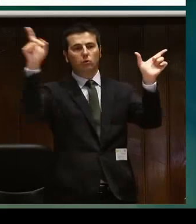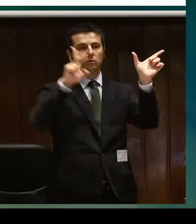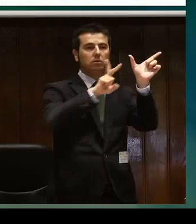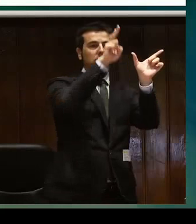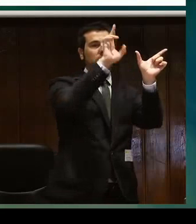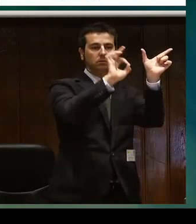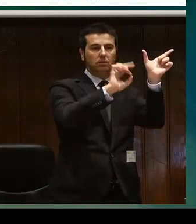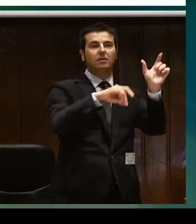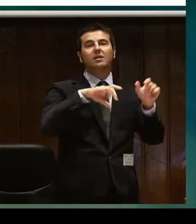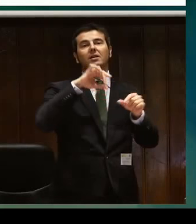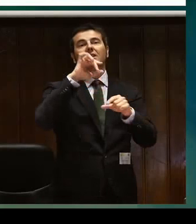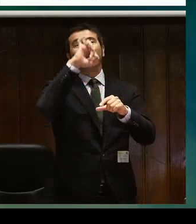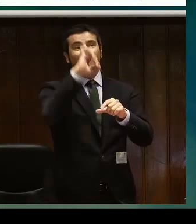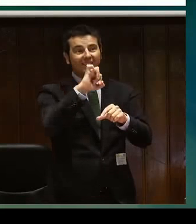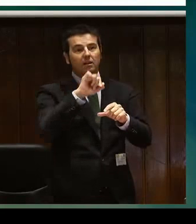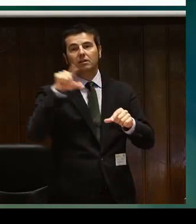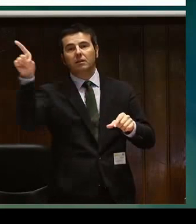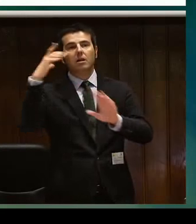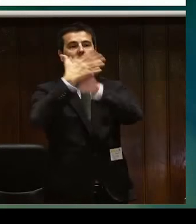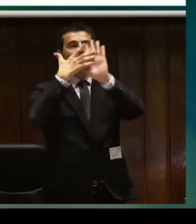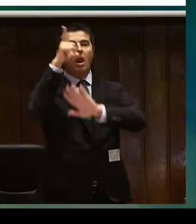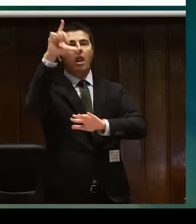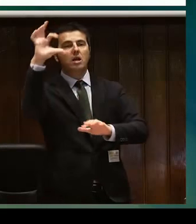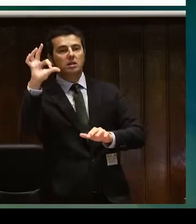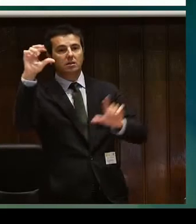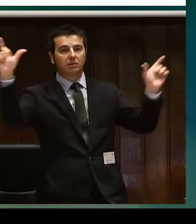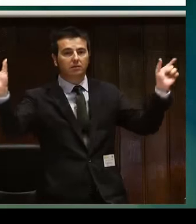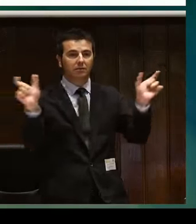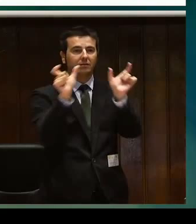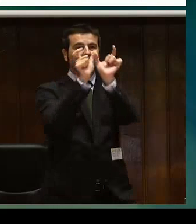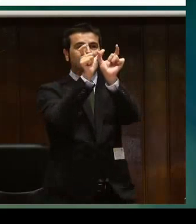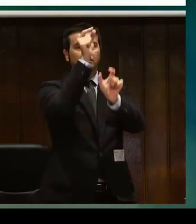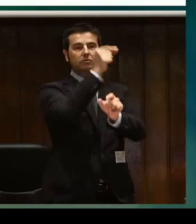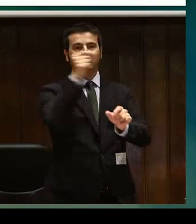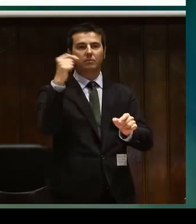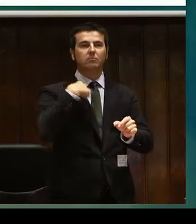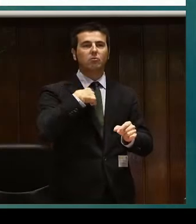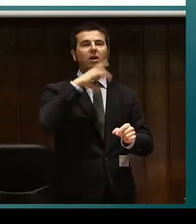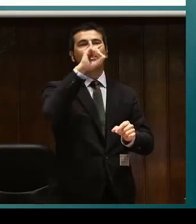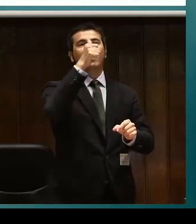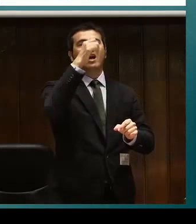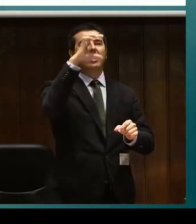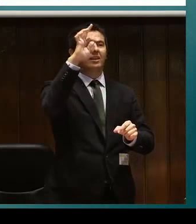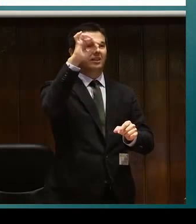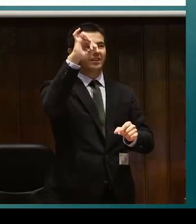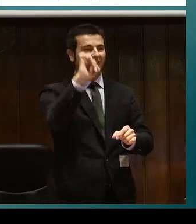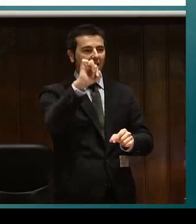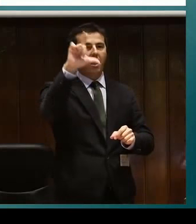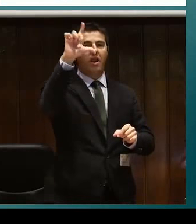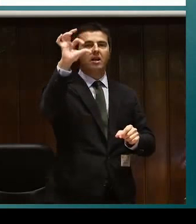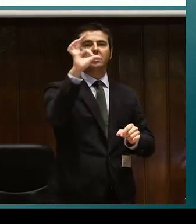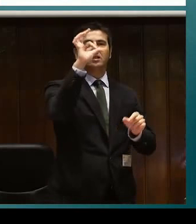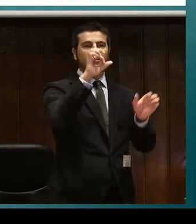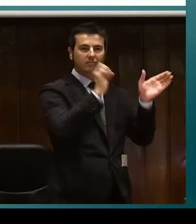Como la palabra indica, es una combinación entre dact, de dactilológico, y ls,